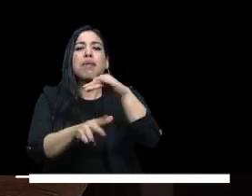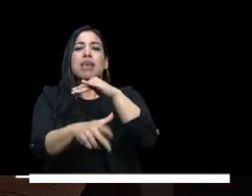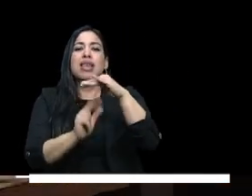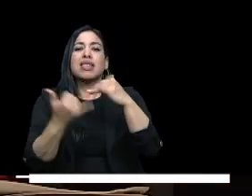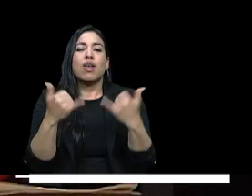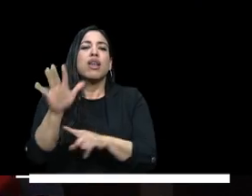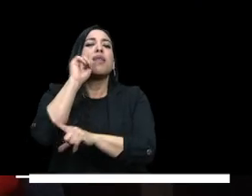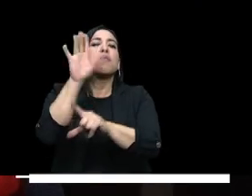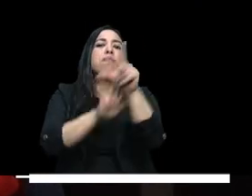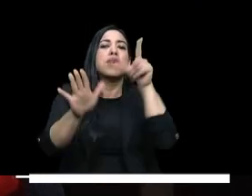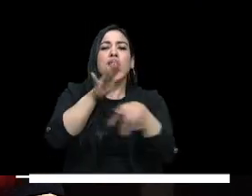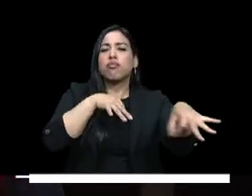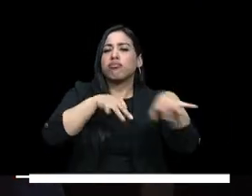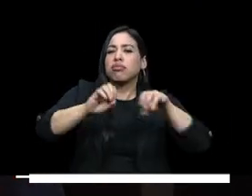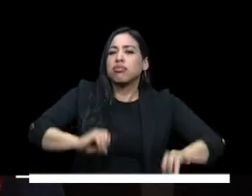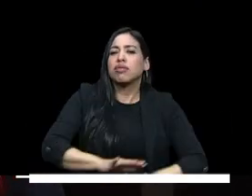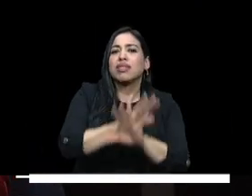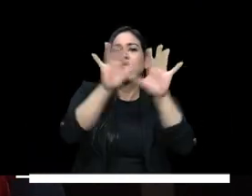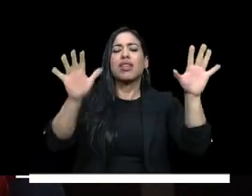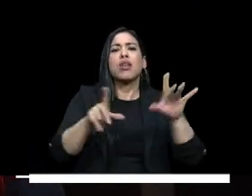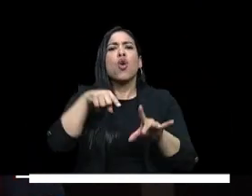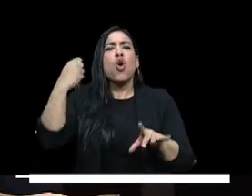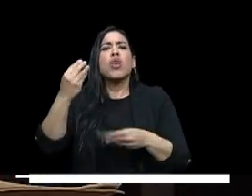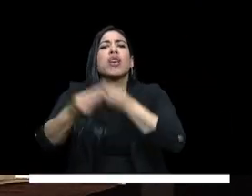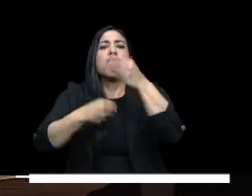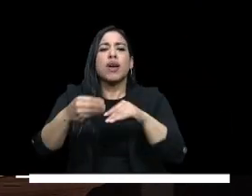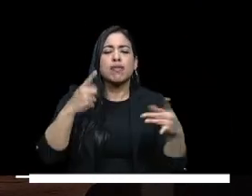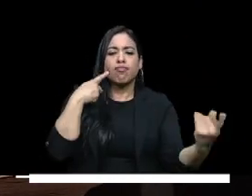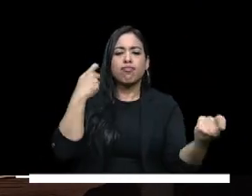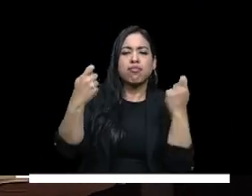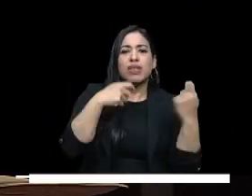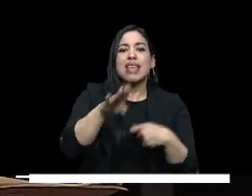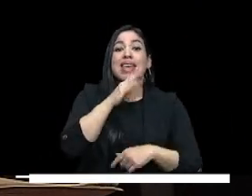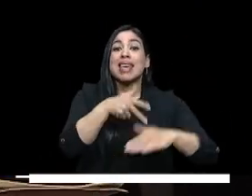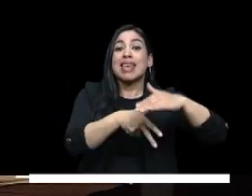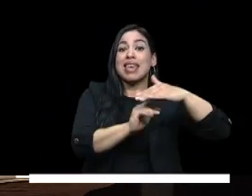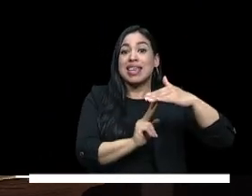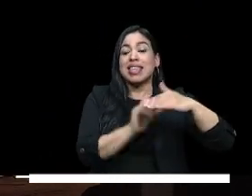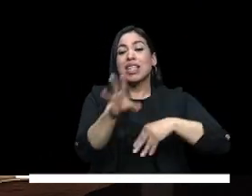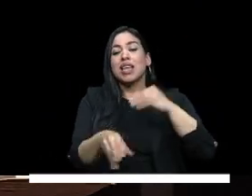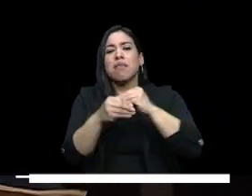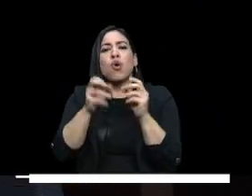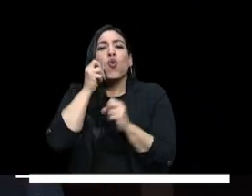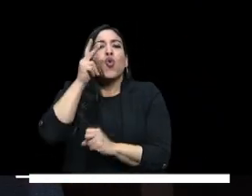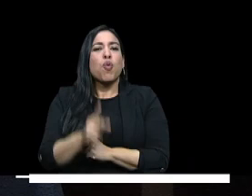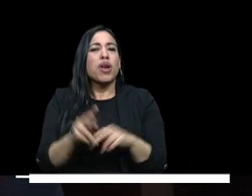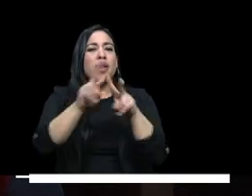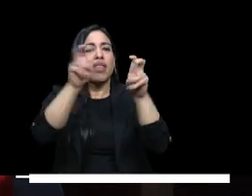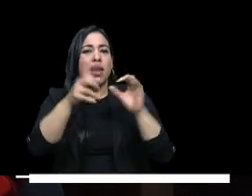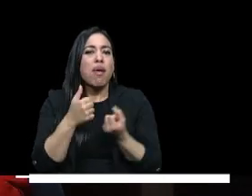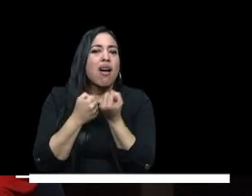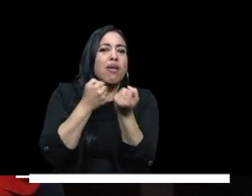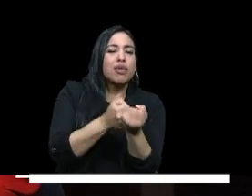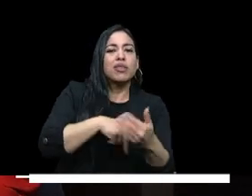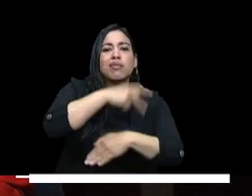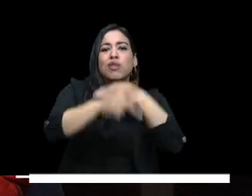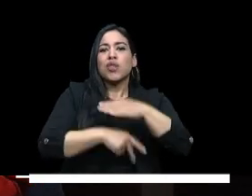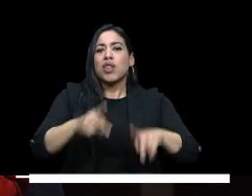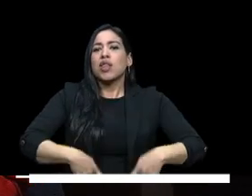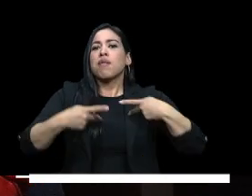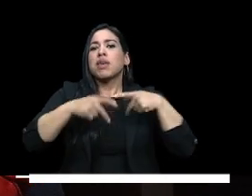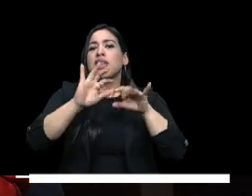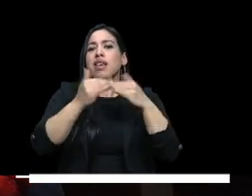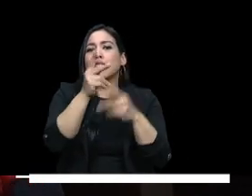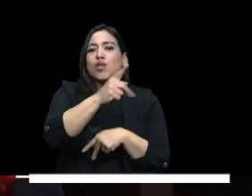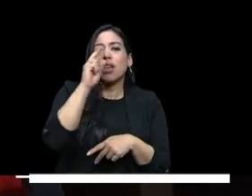a ver un video donde nos explicarán qué otras medidas se han tomado desde el ICTEX más humano esto para acompañar los proyectos de vida